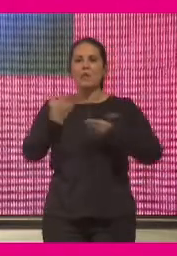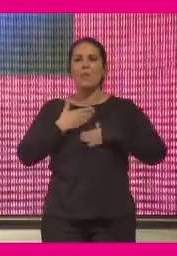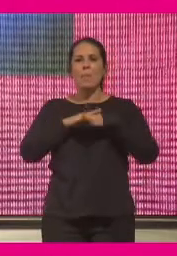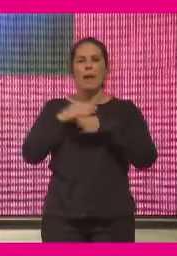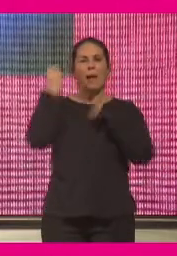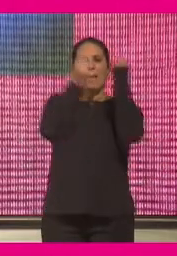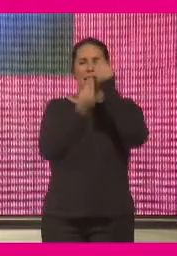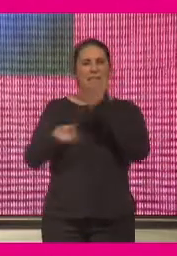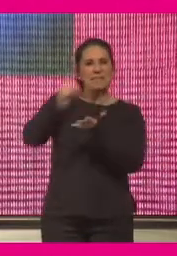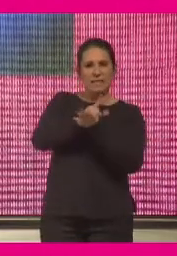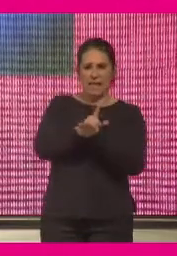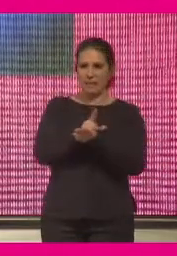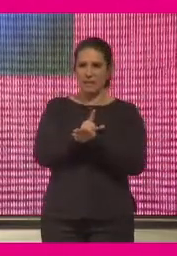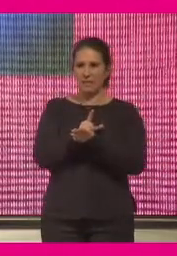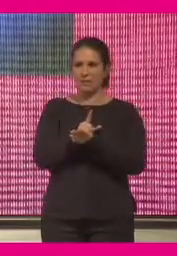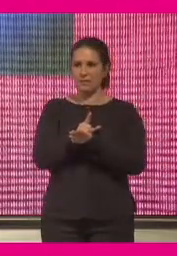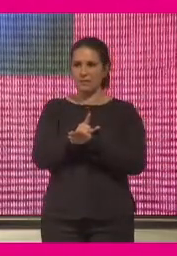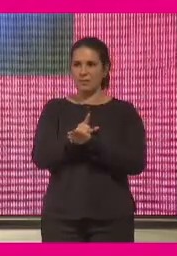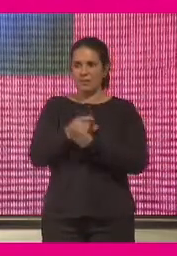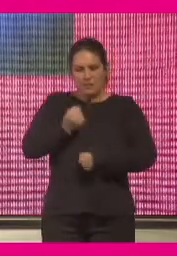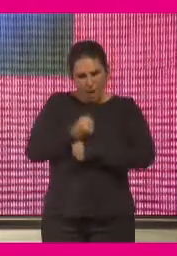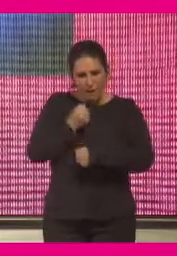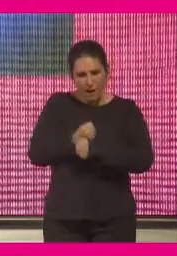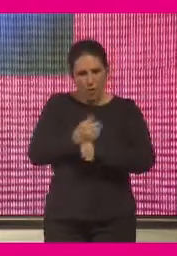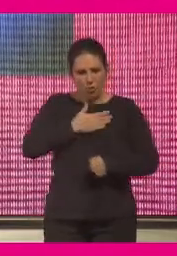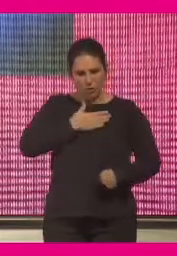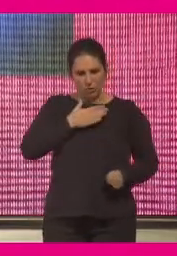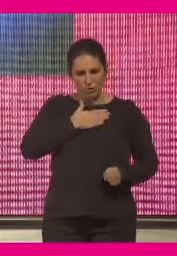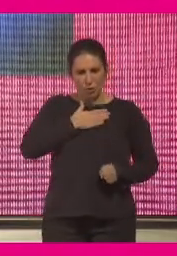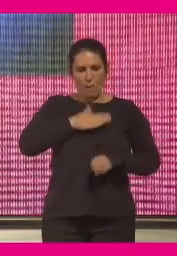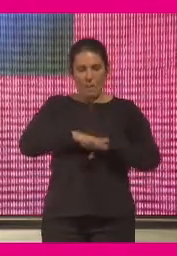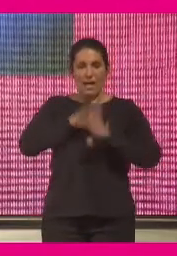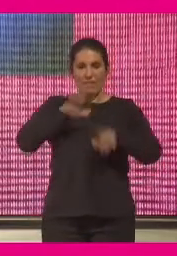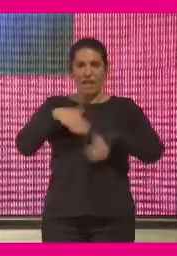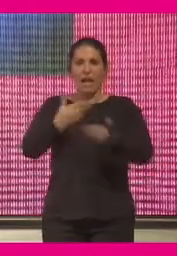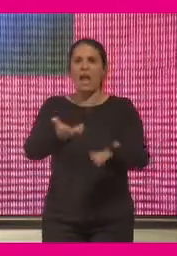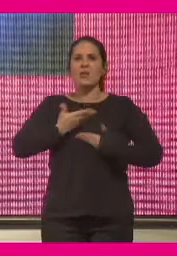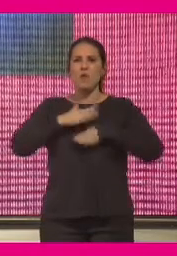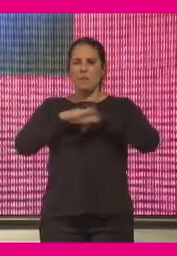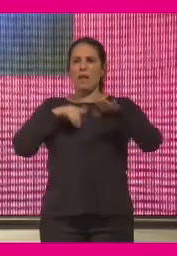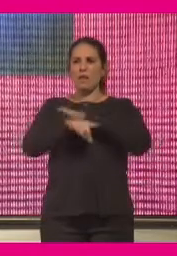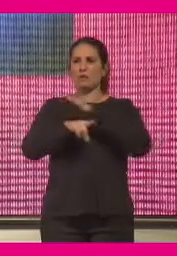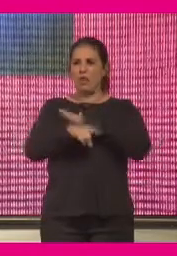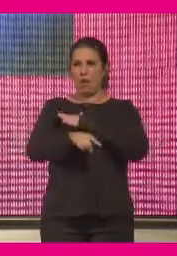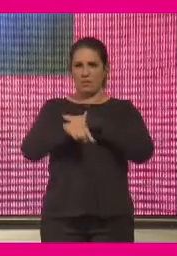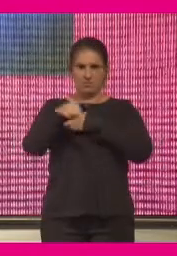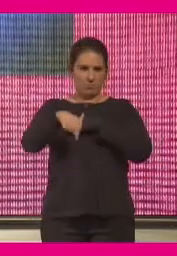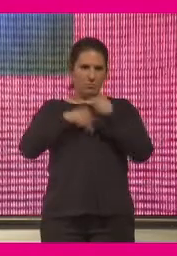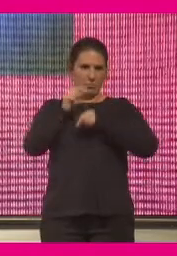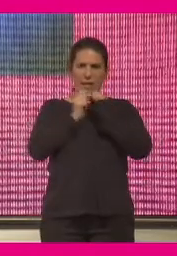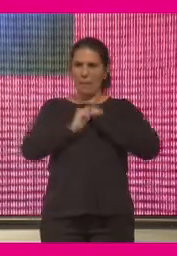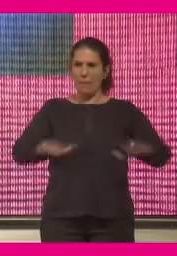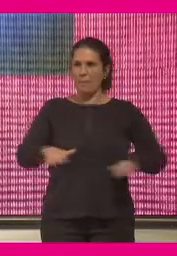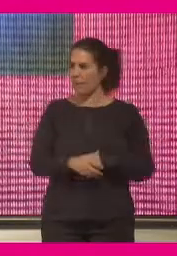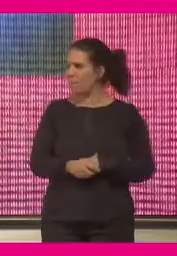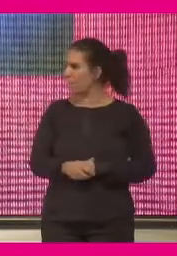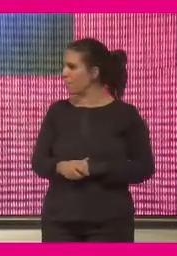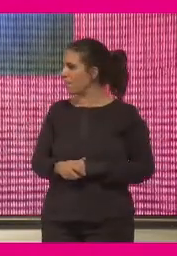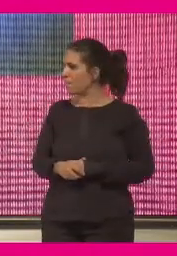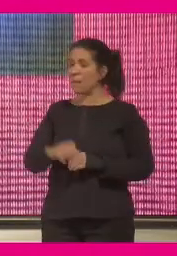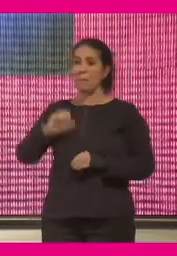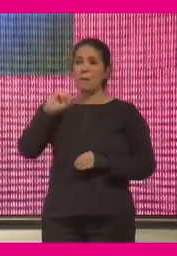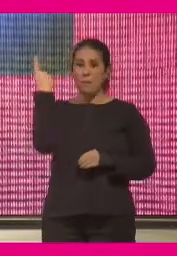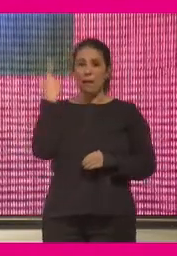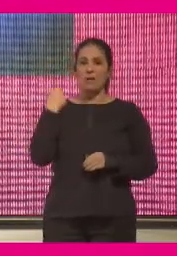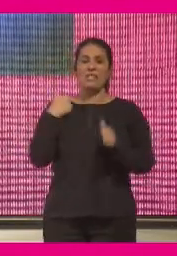repensar nuestro trabajo y repensar lo que hacemos de forma que nos ayude a gestionar esta pandemia. Bueno, pues para eso le voy a pedir en primer